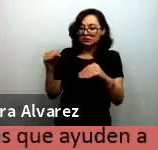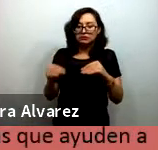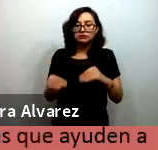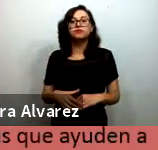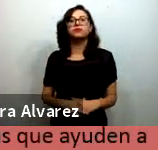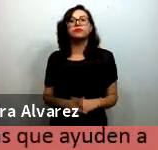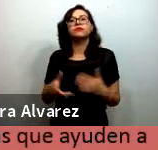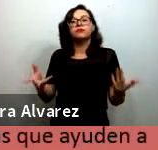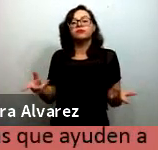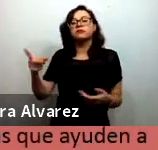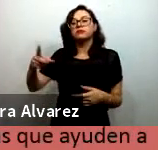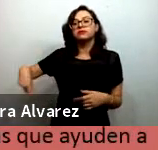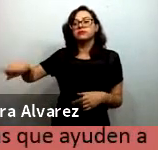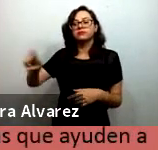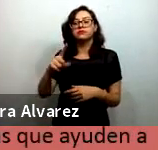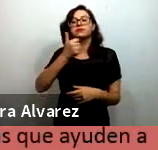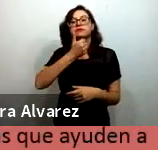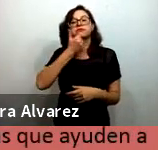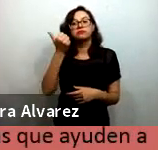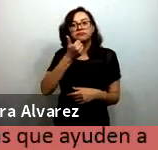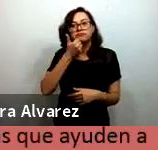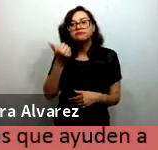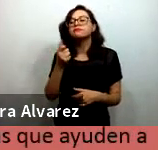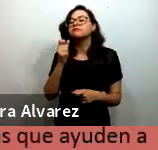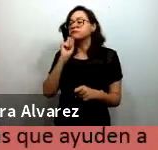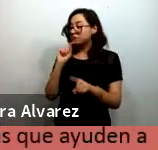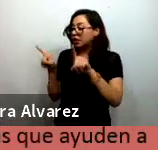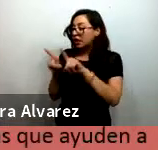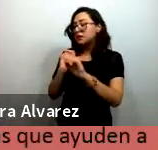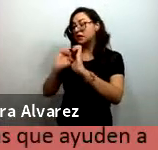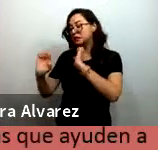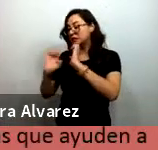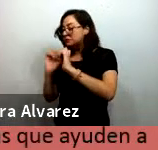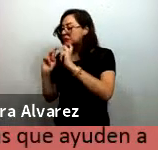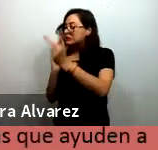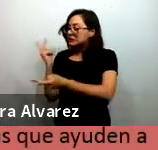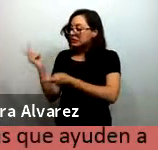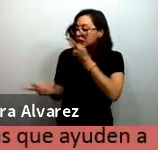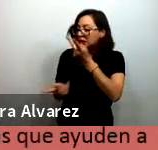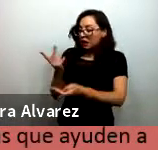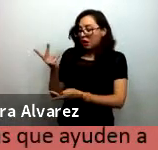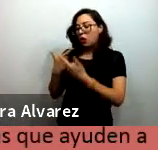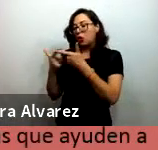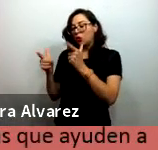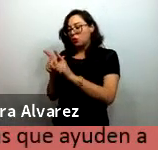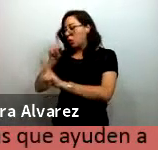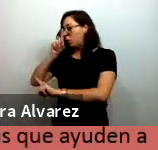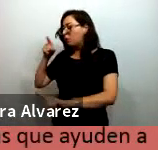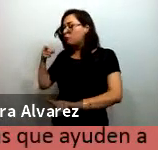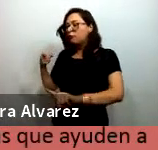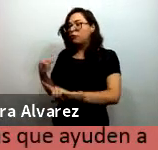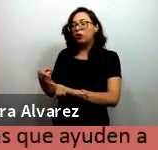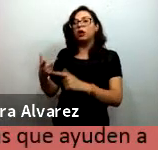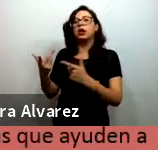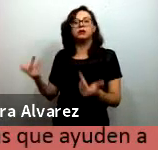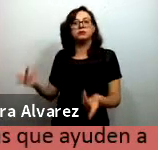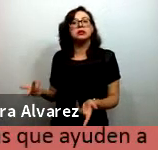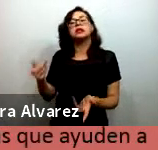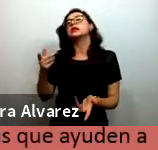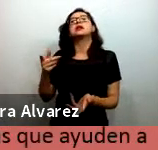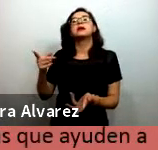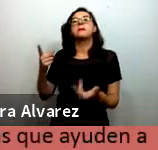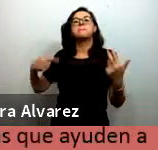alumnos entonces aquí hemos desarrollado entrevistas sondeos grupos de enfoque y estamos trayendo la voz de los maestros